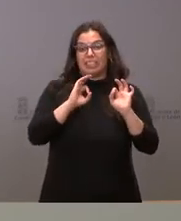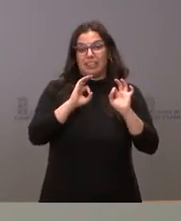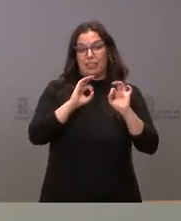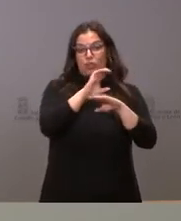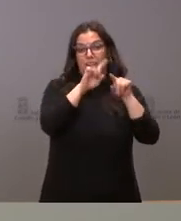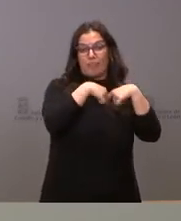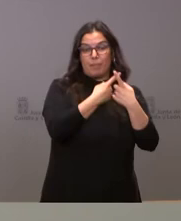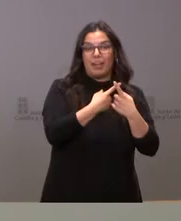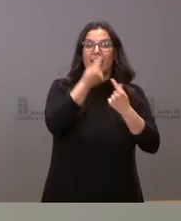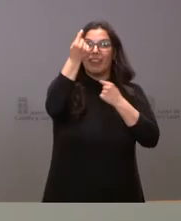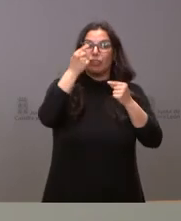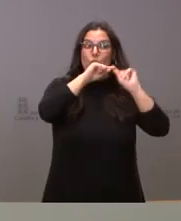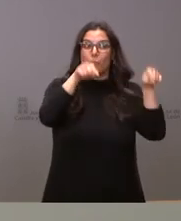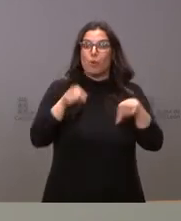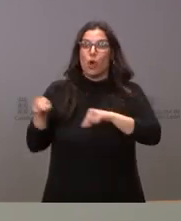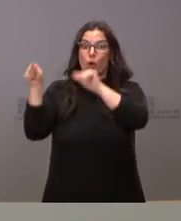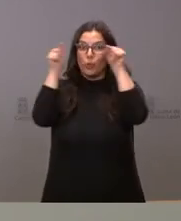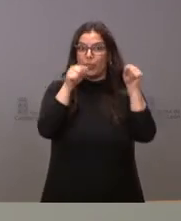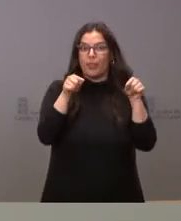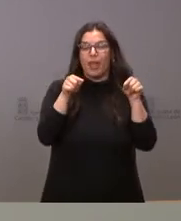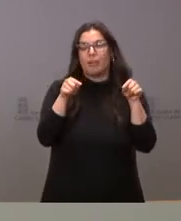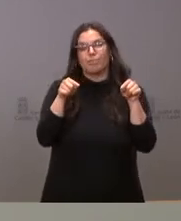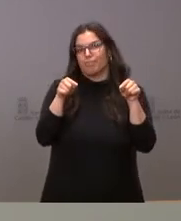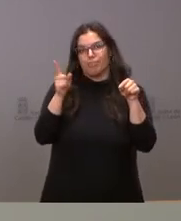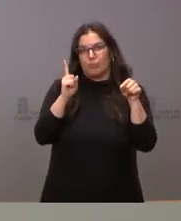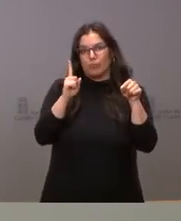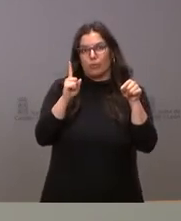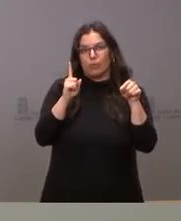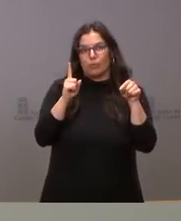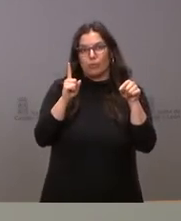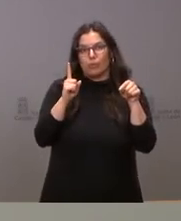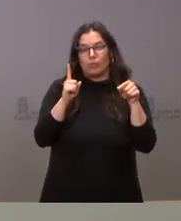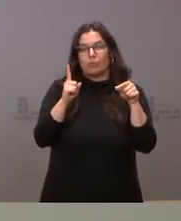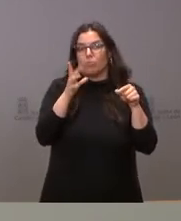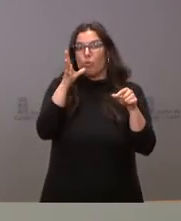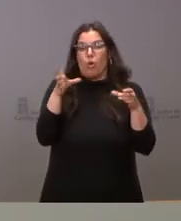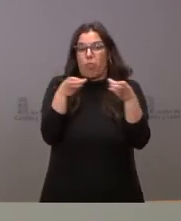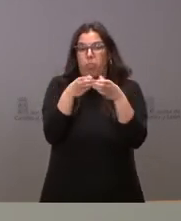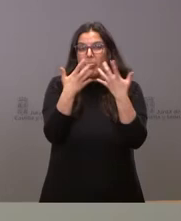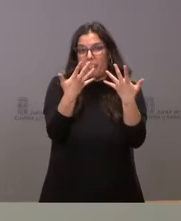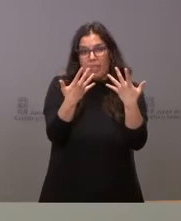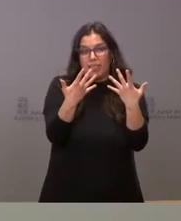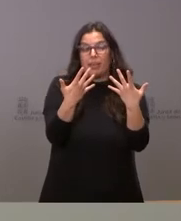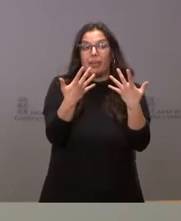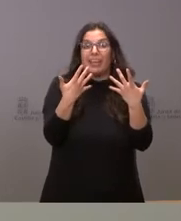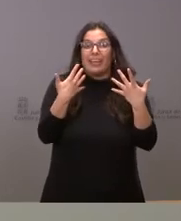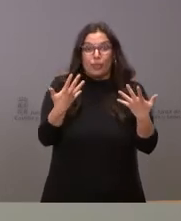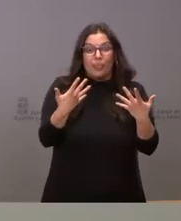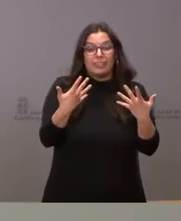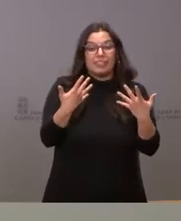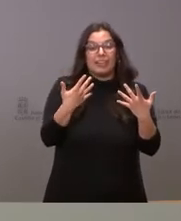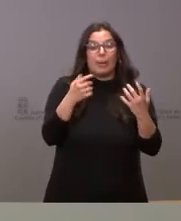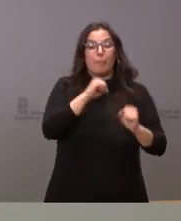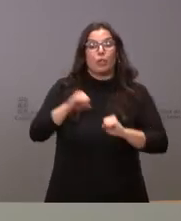el dato por provincias, porque al ser solo diez, el número no es suficientemente relevante para garantizar la protección de datos